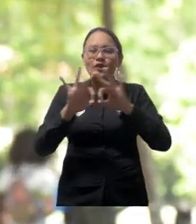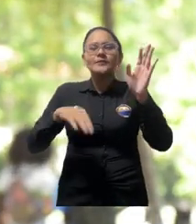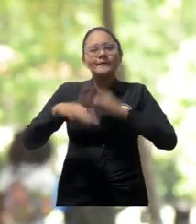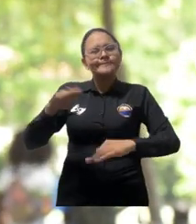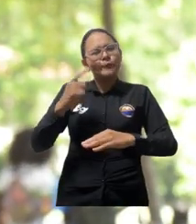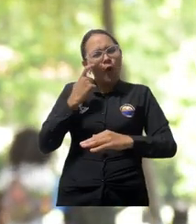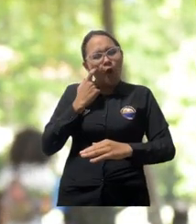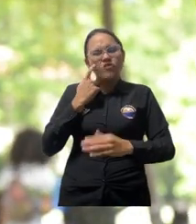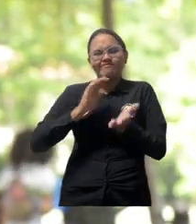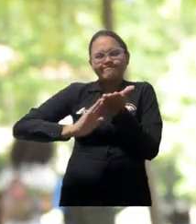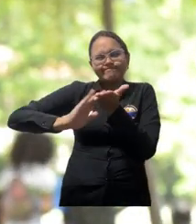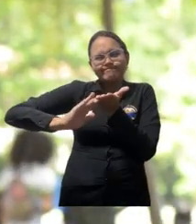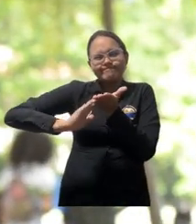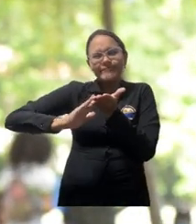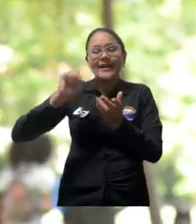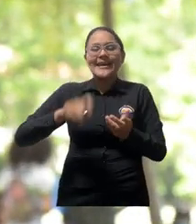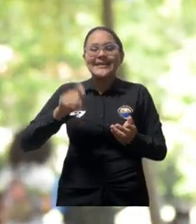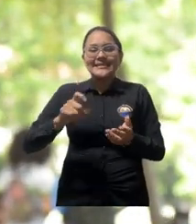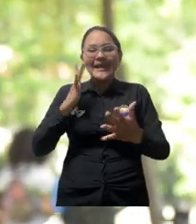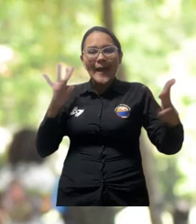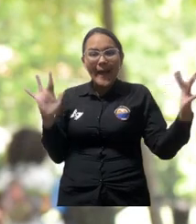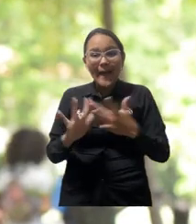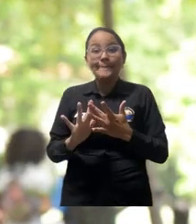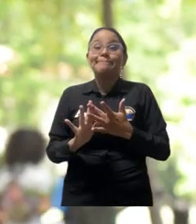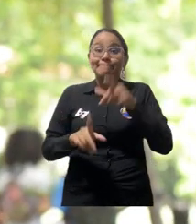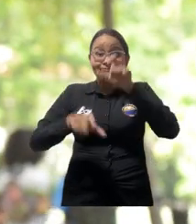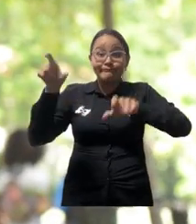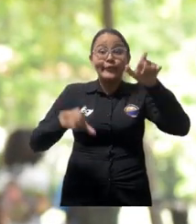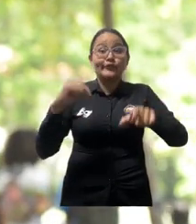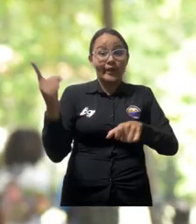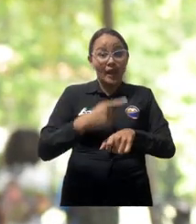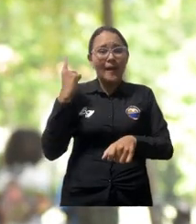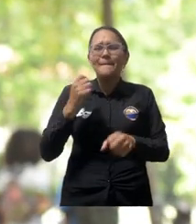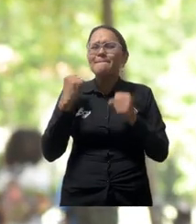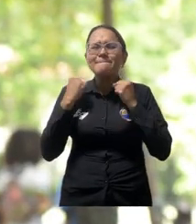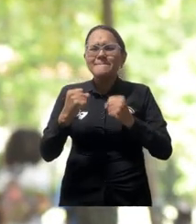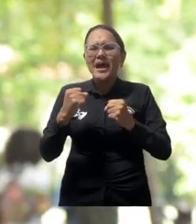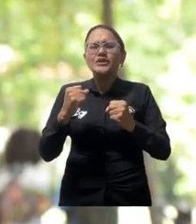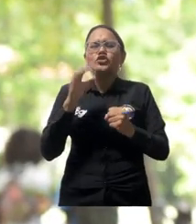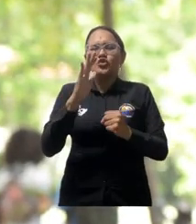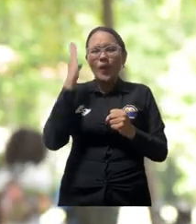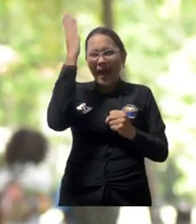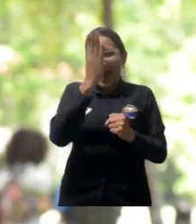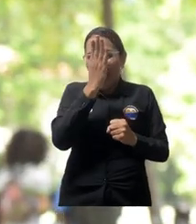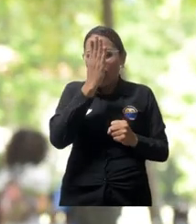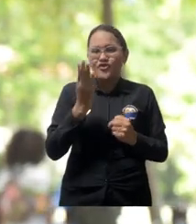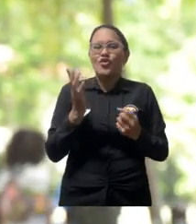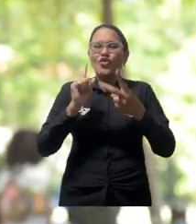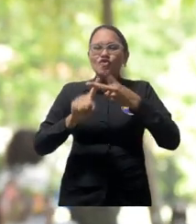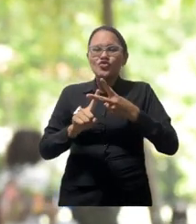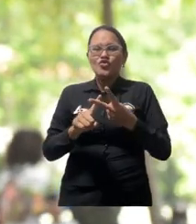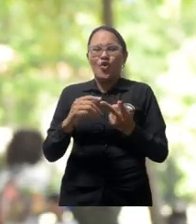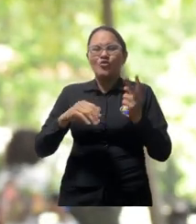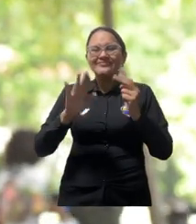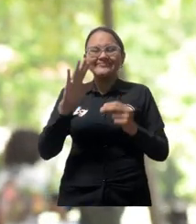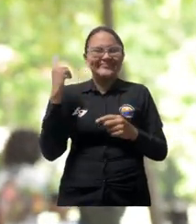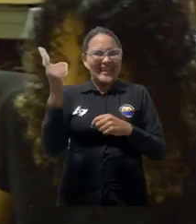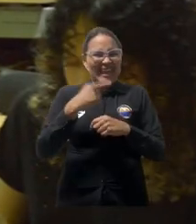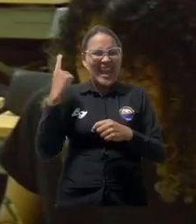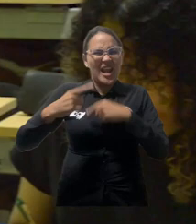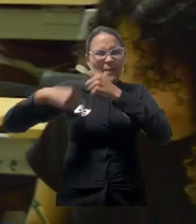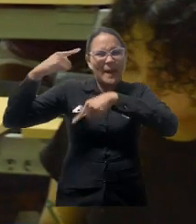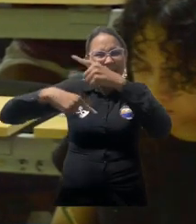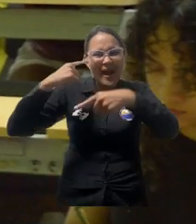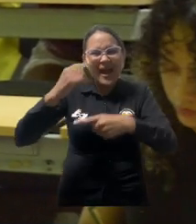reconozcan las luchas y las reivindicaciones que están llevando los diferentes grupos poblacionales, en este caso y esencialmente las poblaciones afro, en las palinteras y raizal.